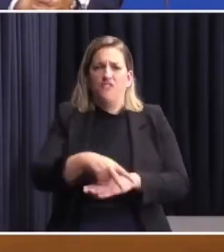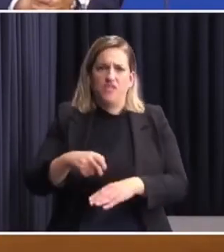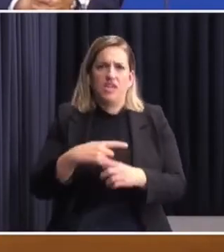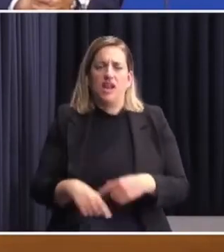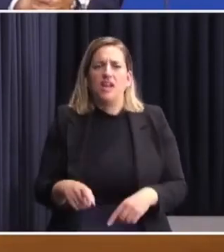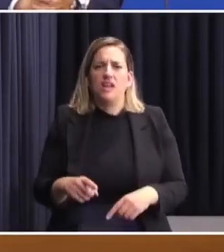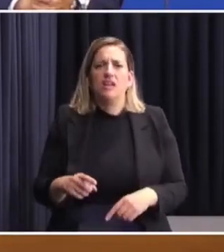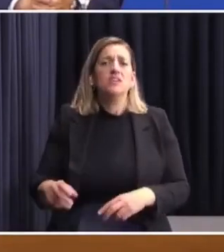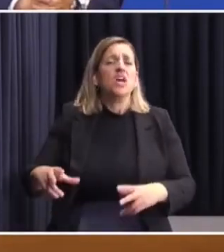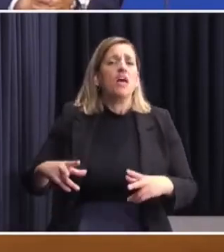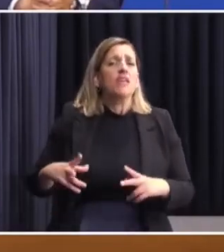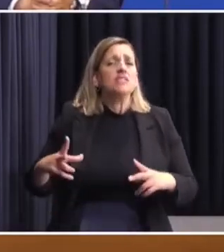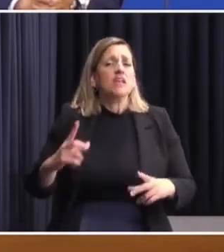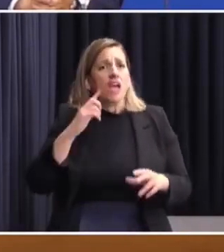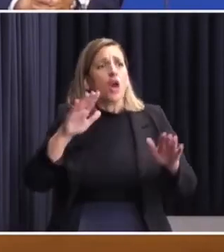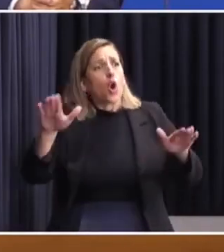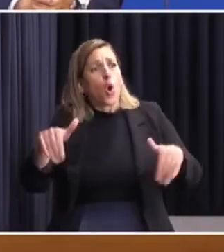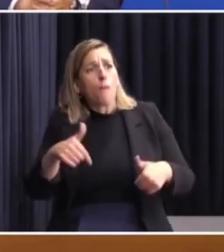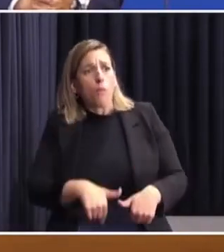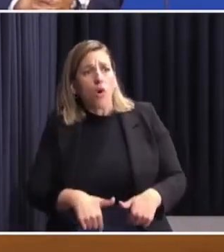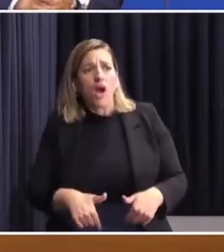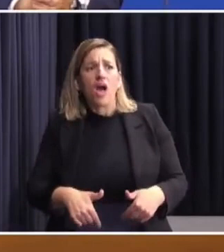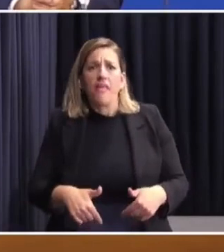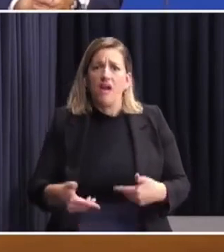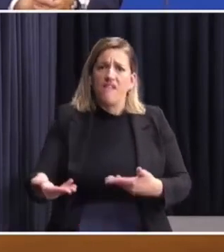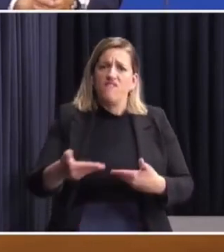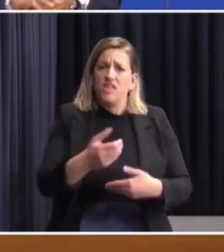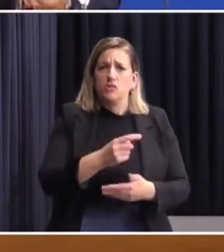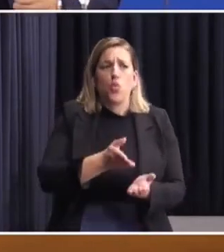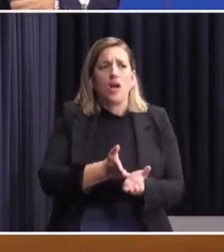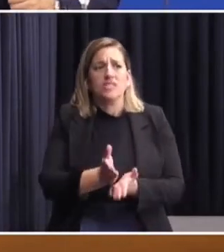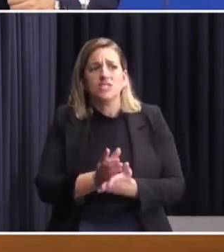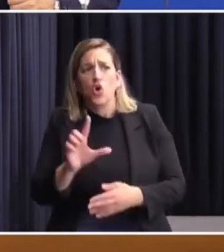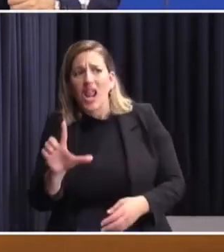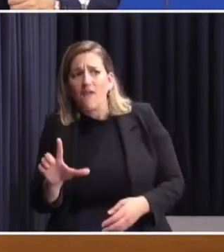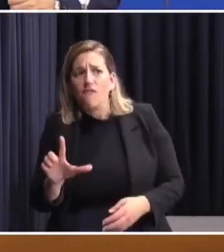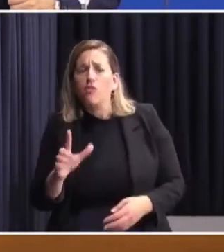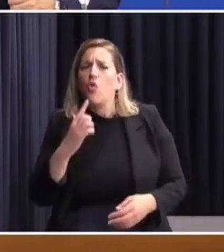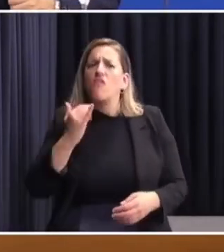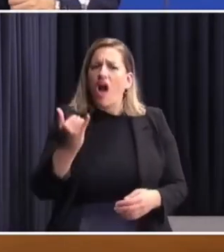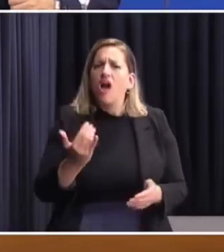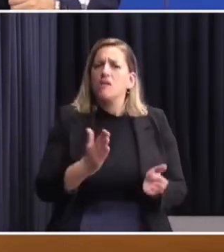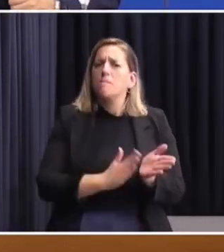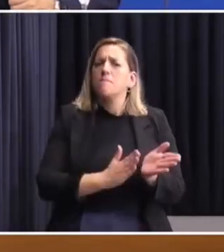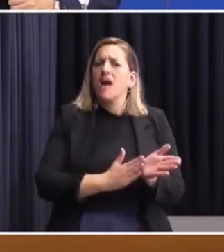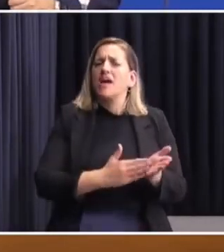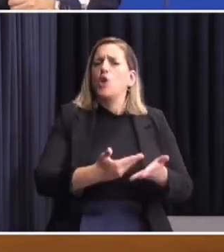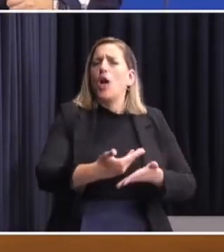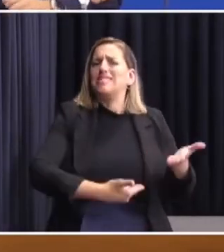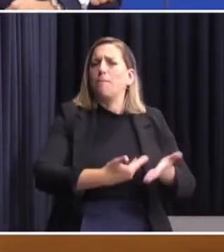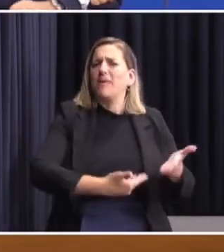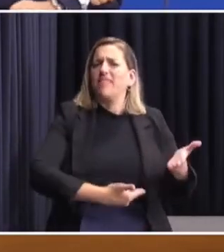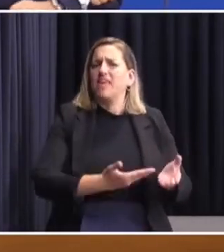ella sostiene que es convocada aquí y que su asesor, la FLUF, tenía en mano el expediente